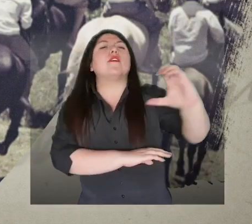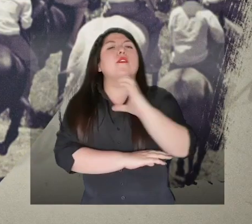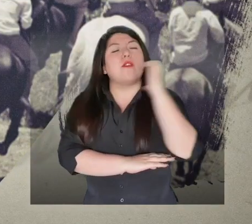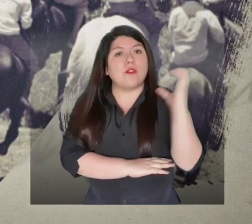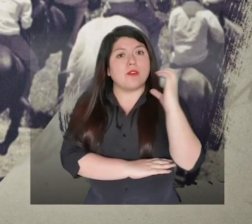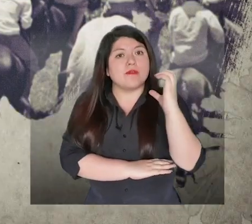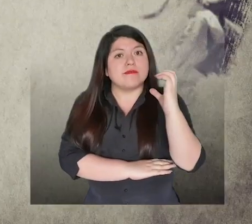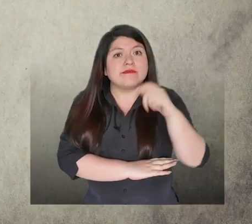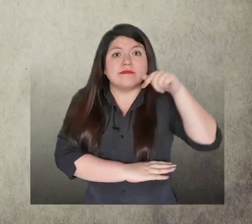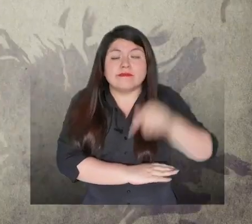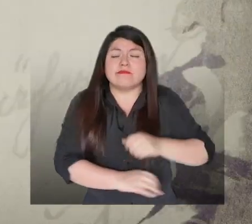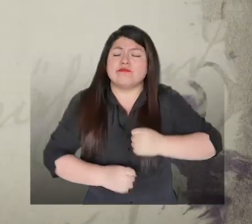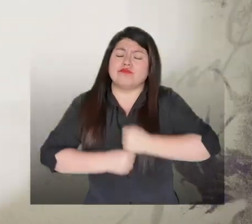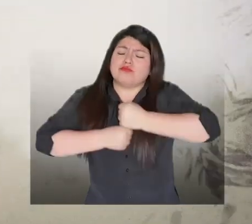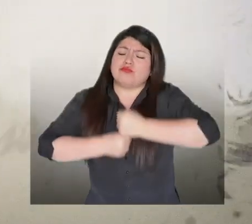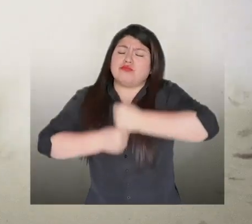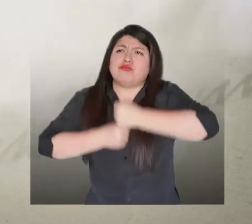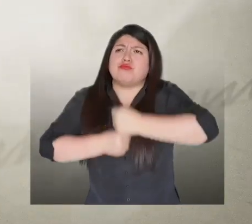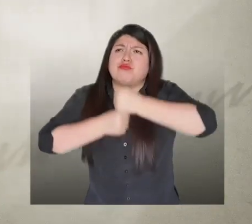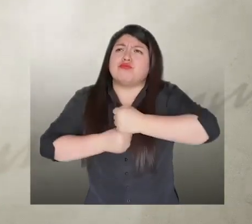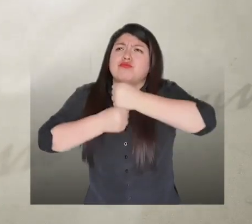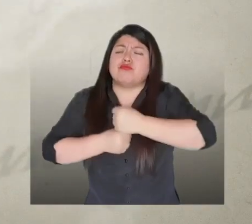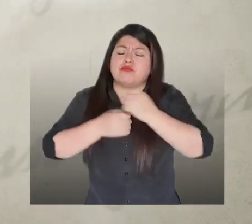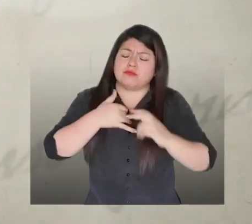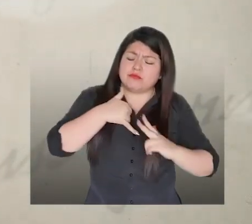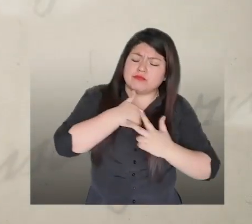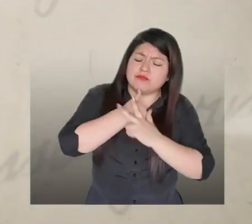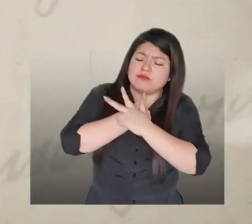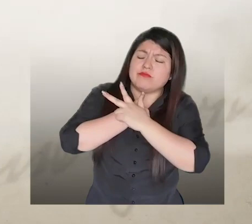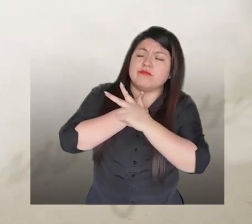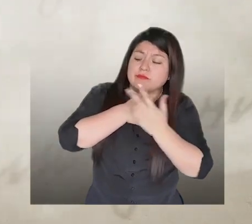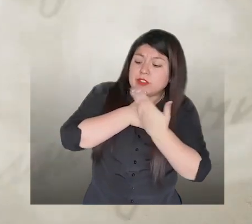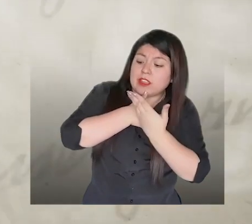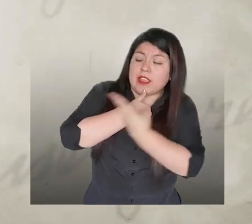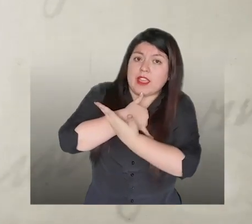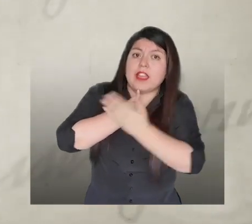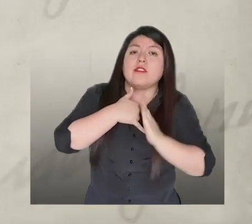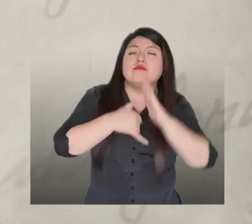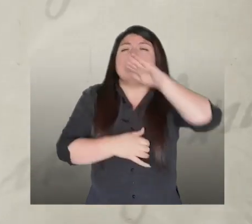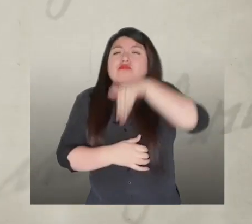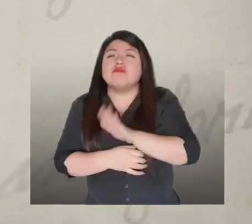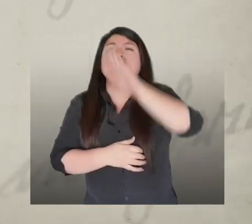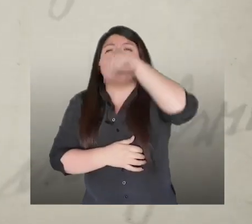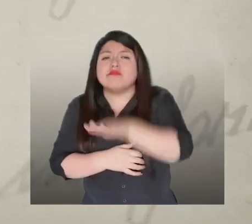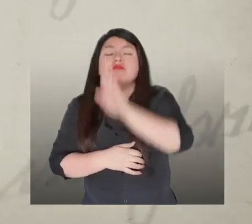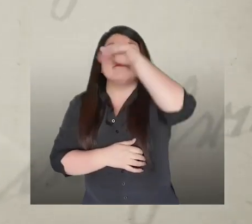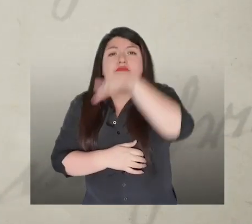de valor para defender sus tierras, pero tenían que emprender una travesía escalando la cordillera oriental hasta el páramo de Pisba, a